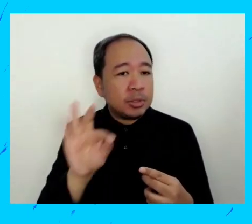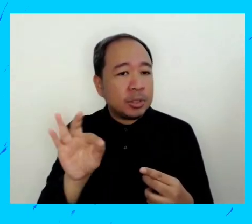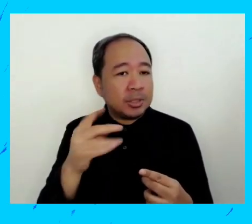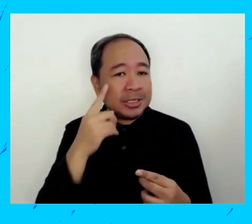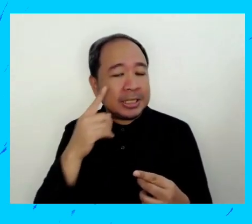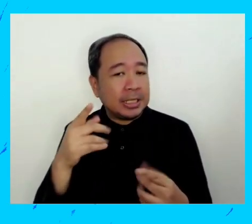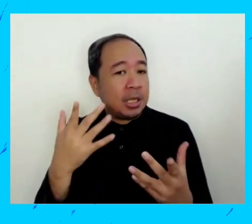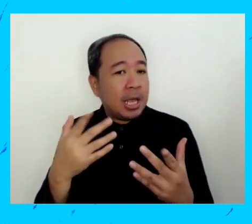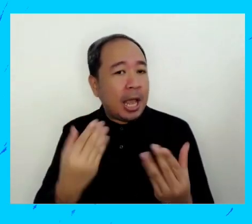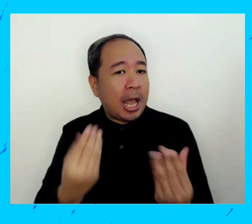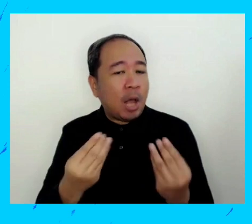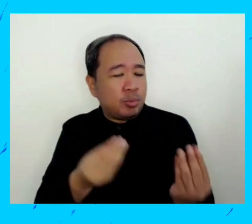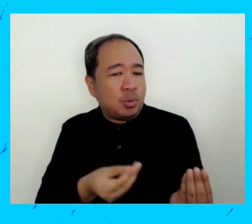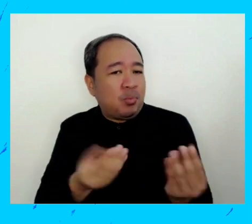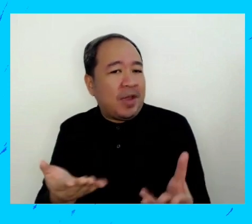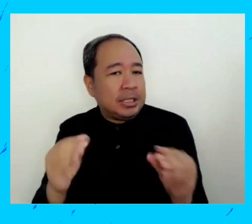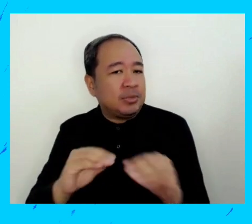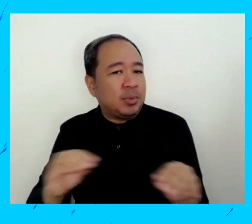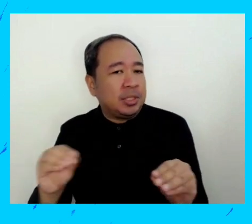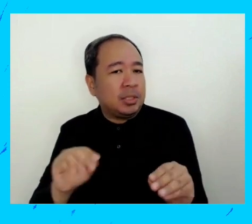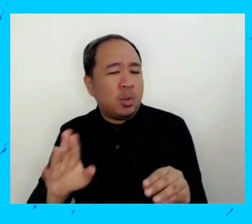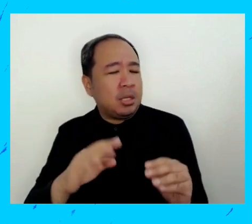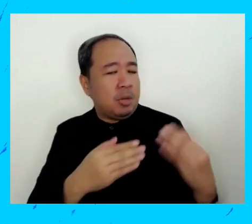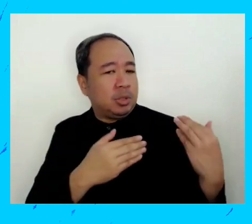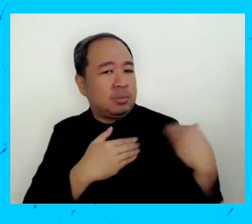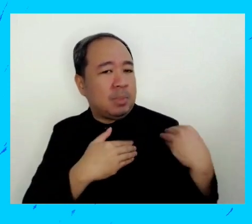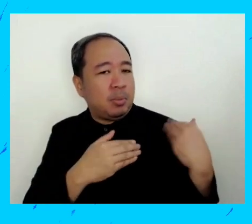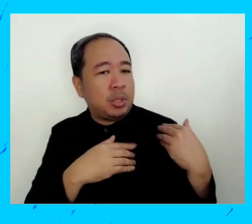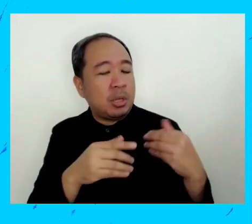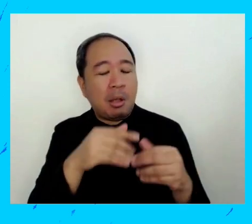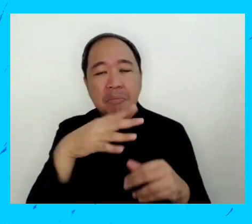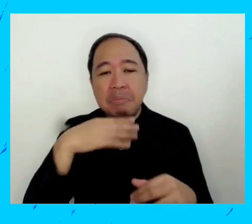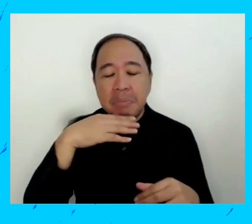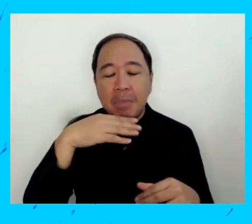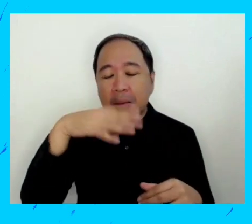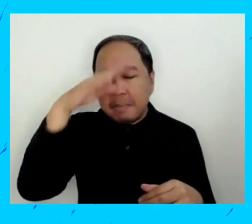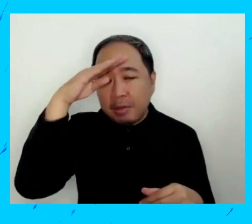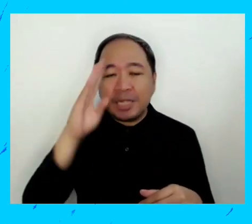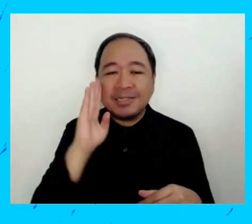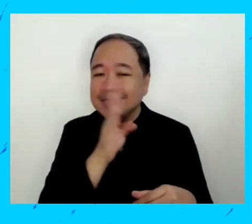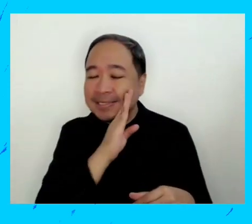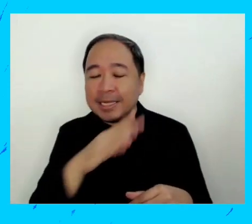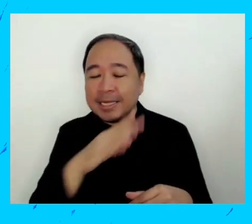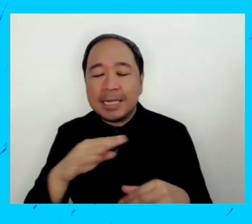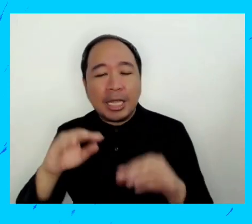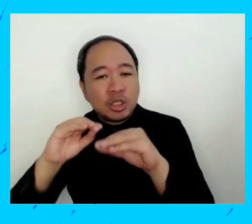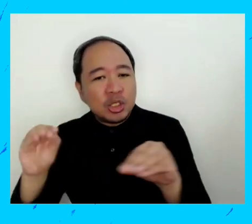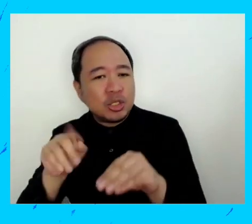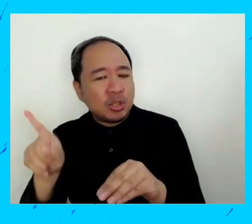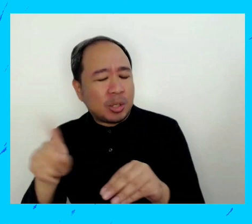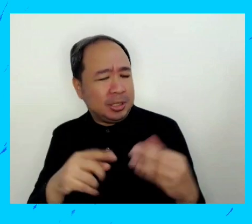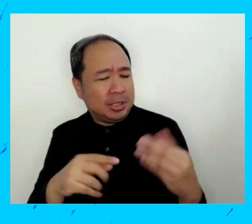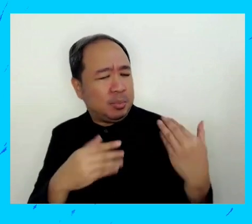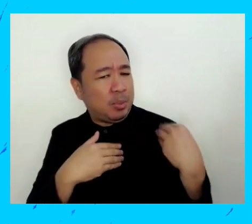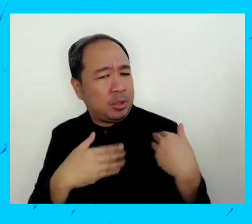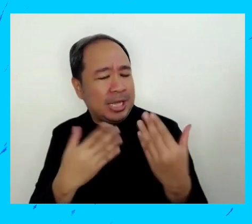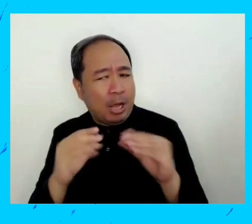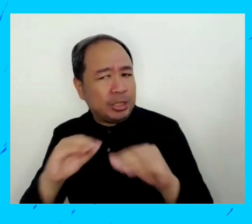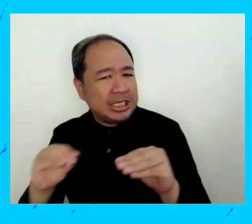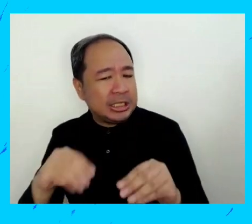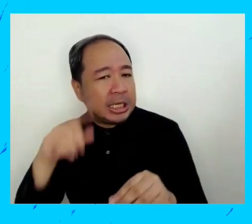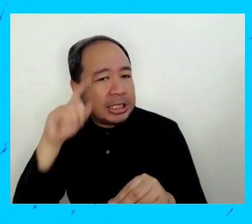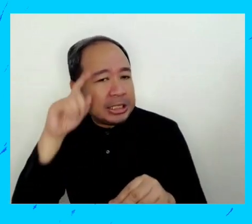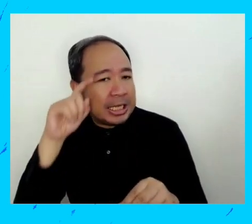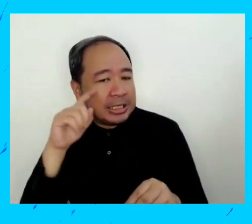sexualidad pero los padres y profesores